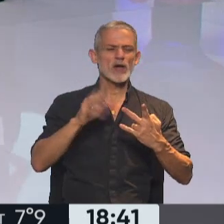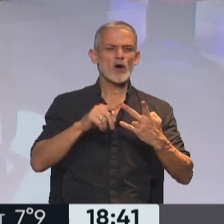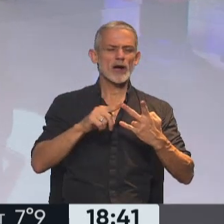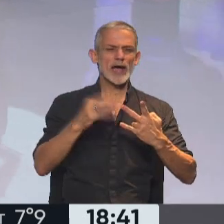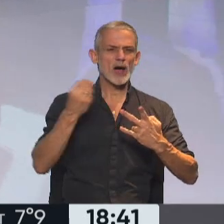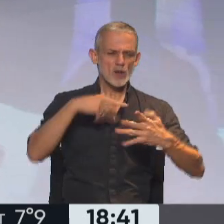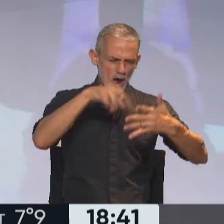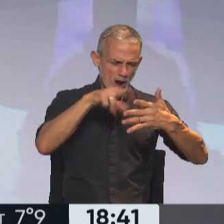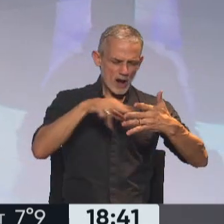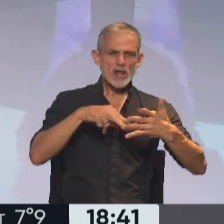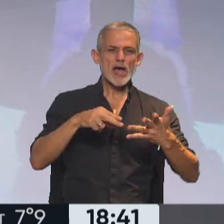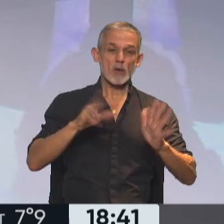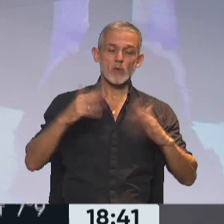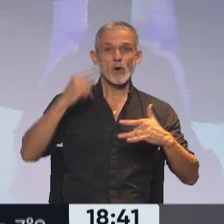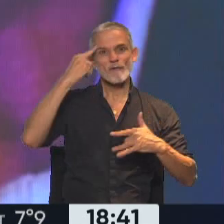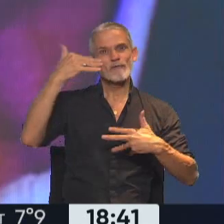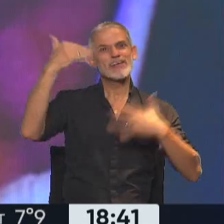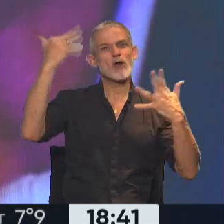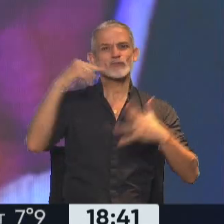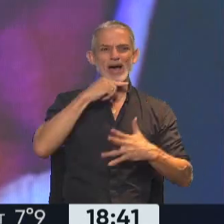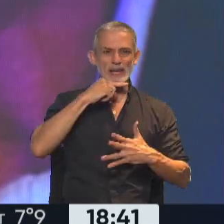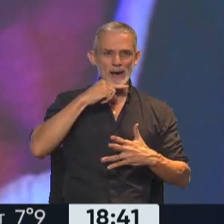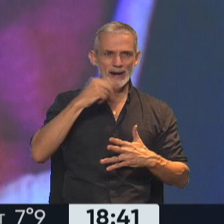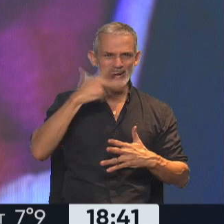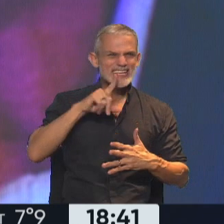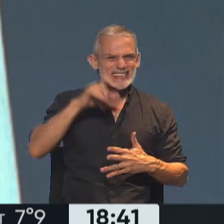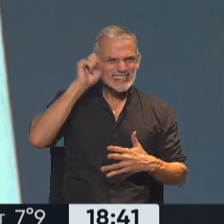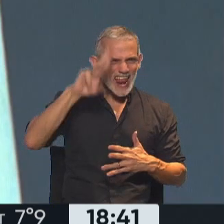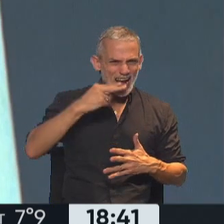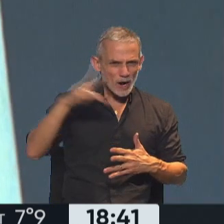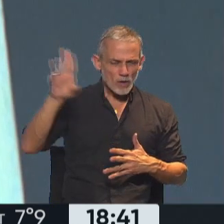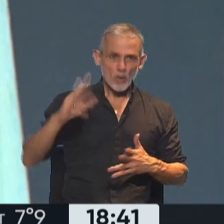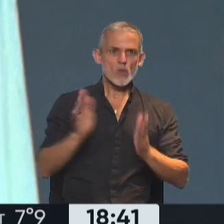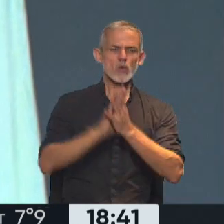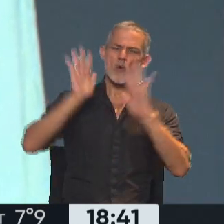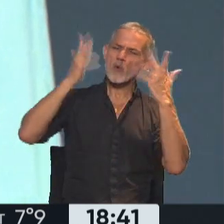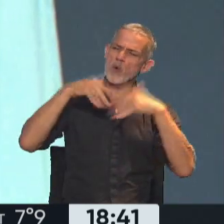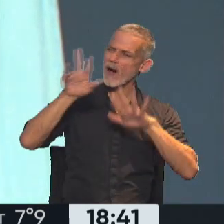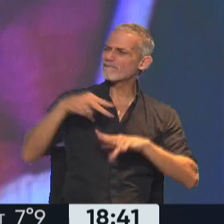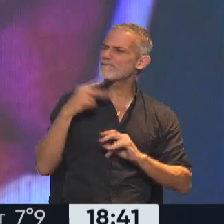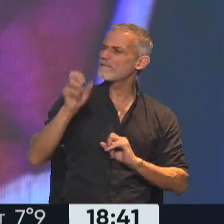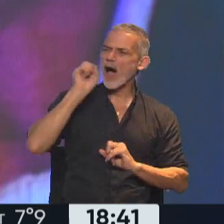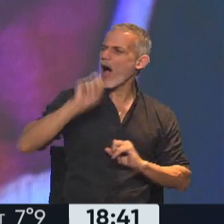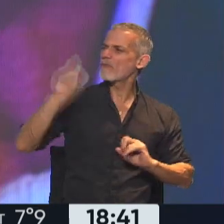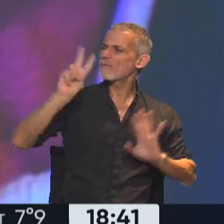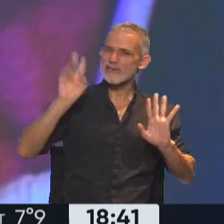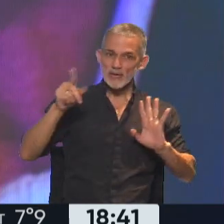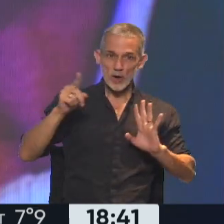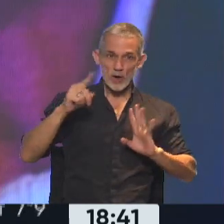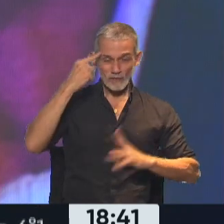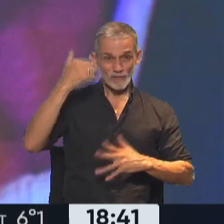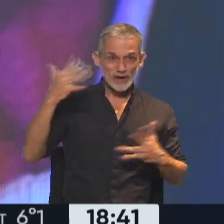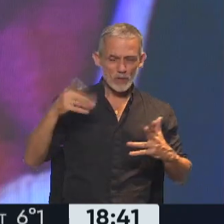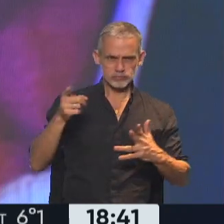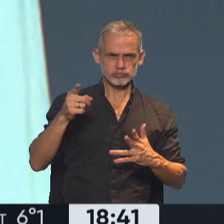él leía al filósofo alemán Adolf Hitler. Sí, dijo que admiraba a Hitler. Bueno, admirar. Después dijo que